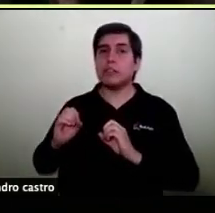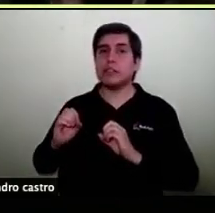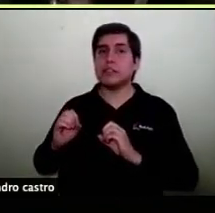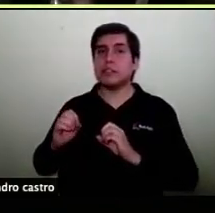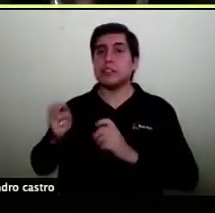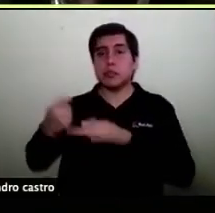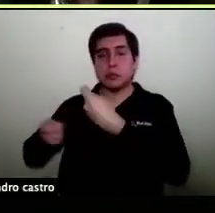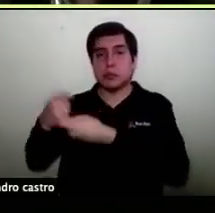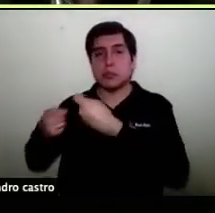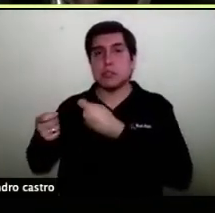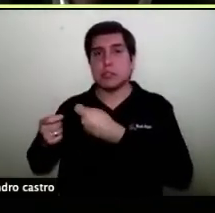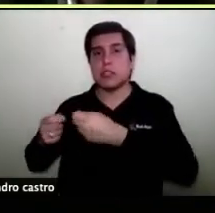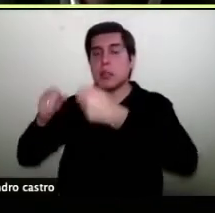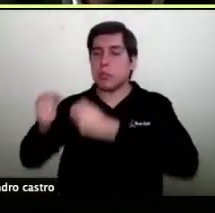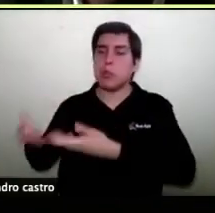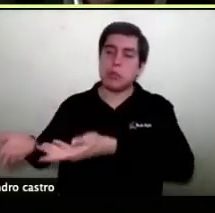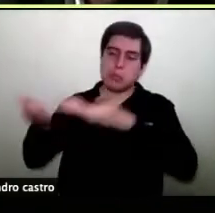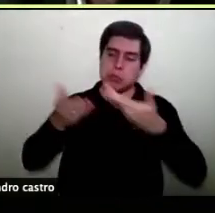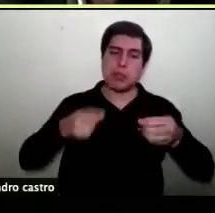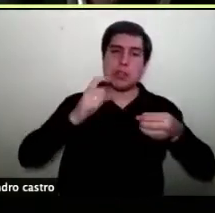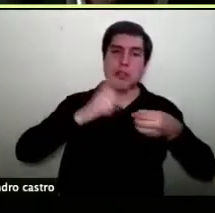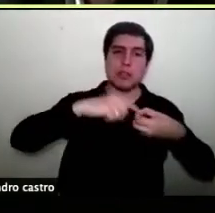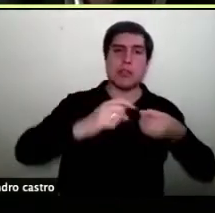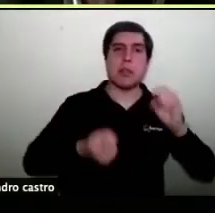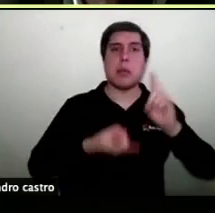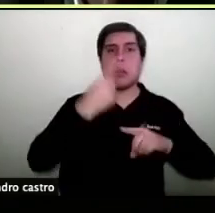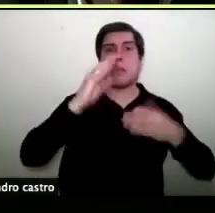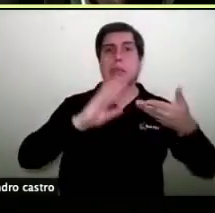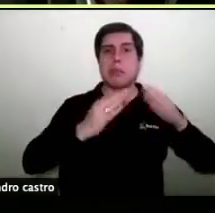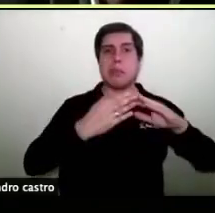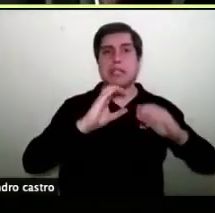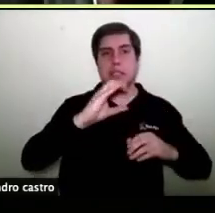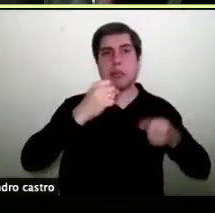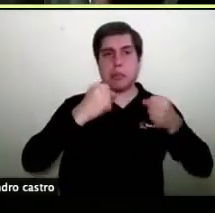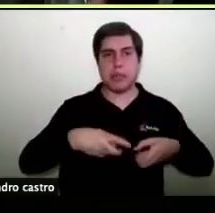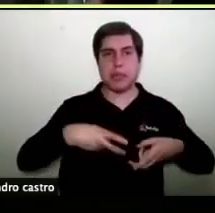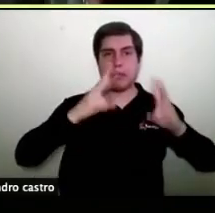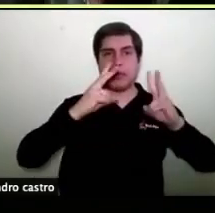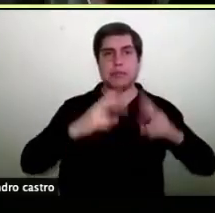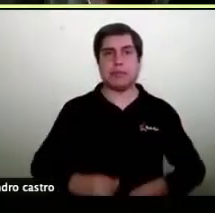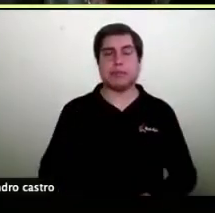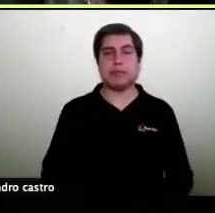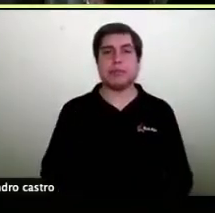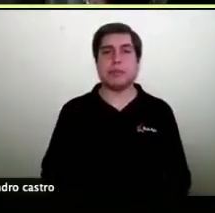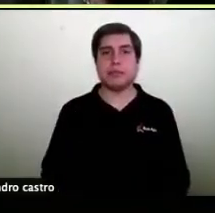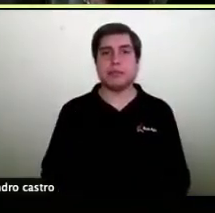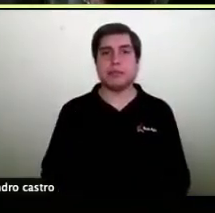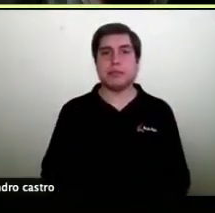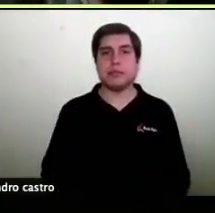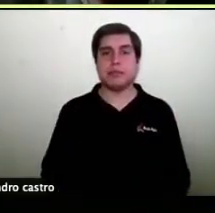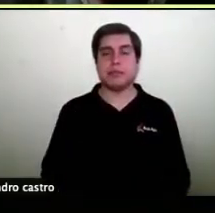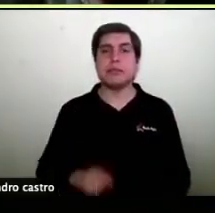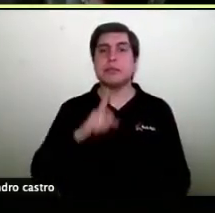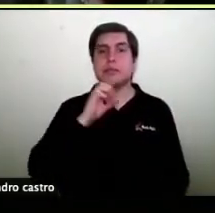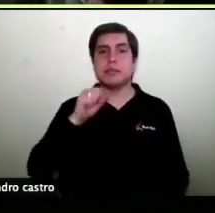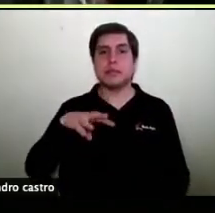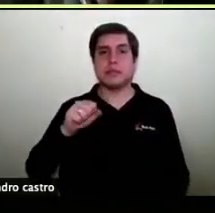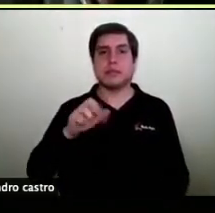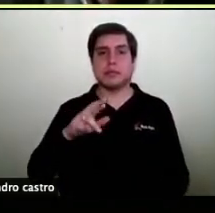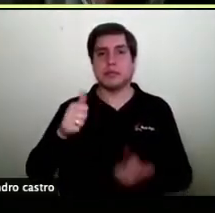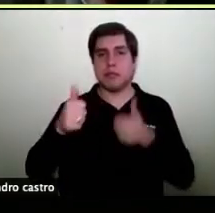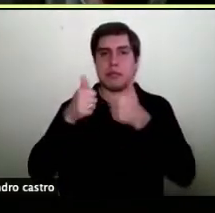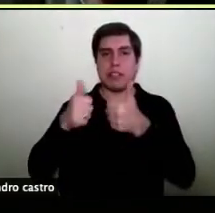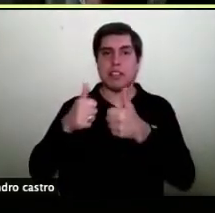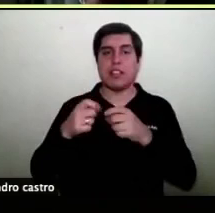productos por lo tanto feliz de recibirte como primera categoría sin ningún problema así que bien Tamara Lara viene y